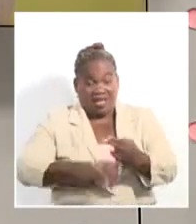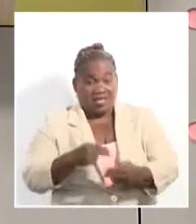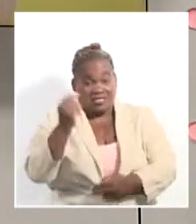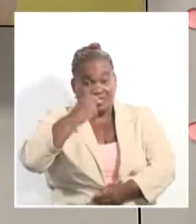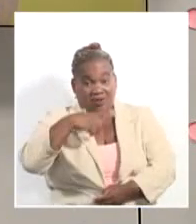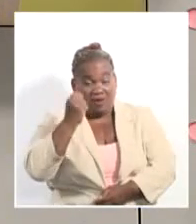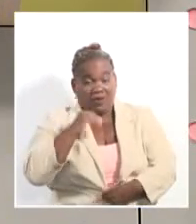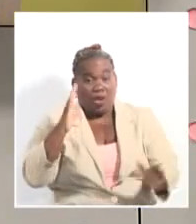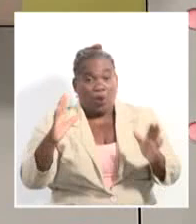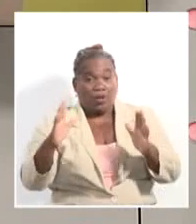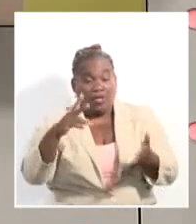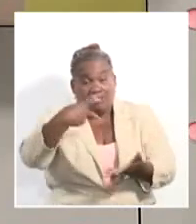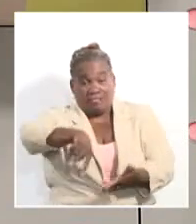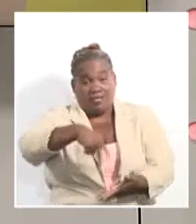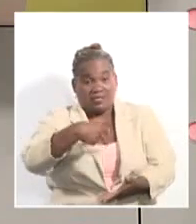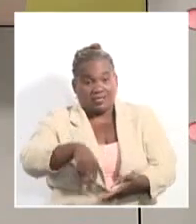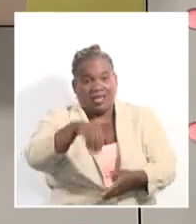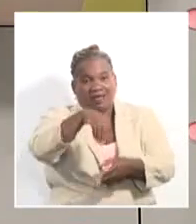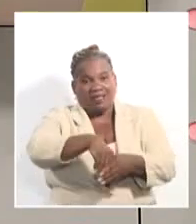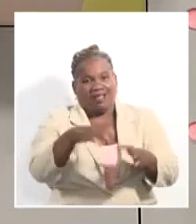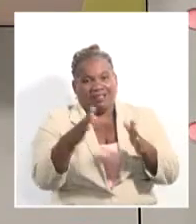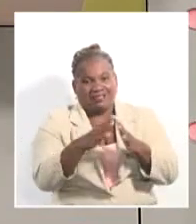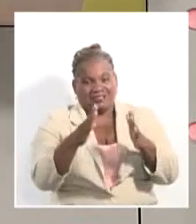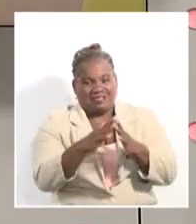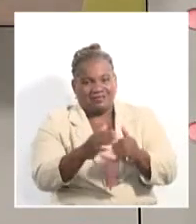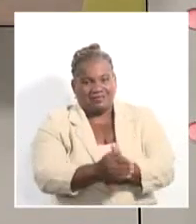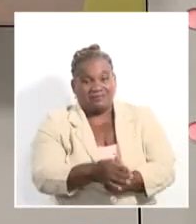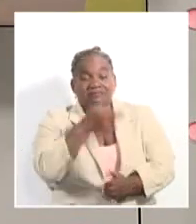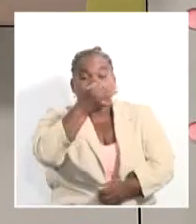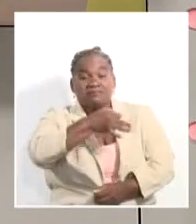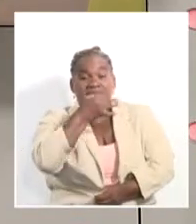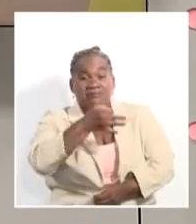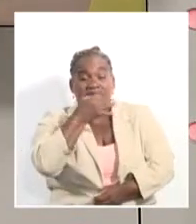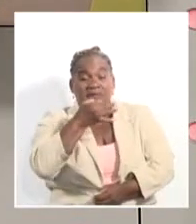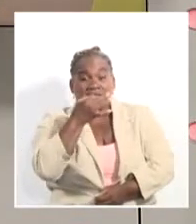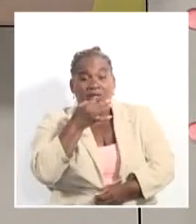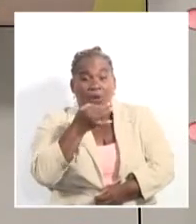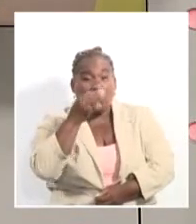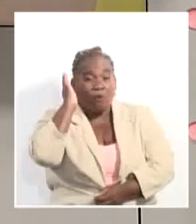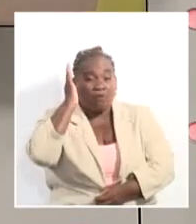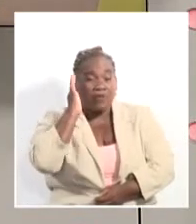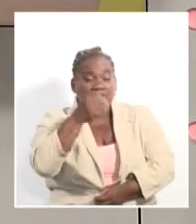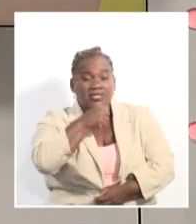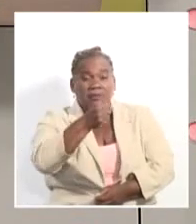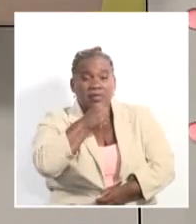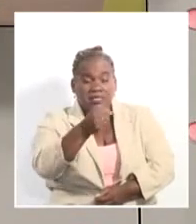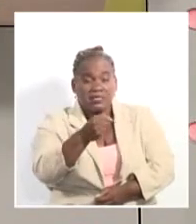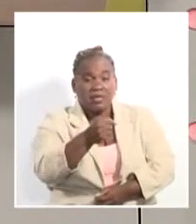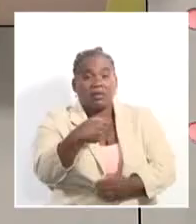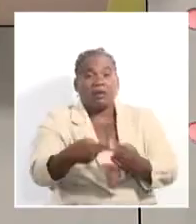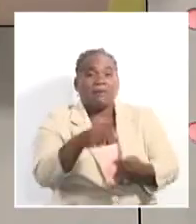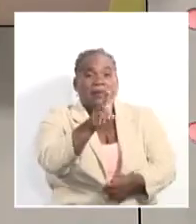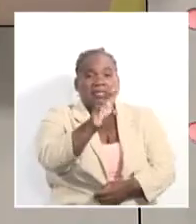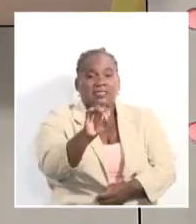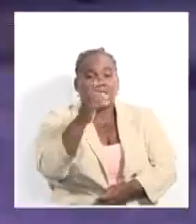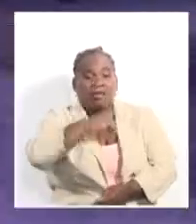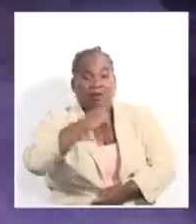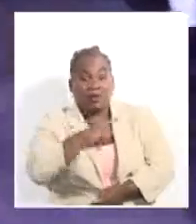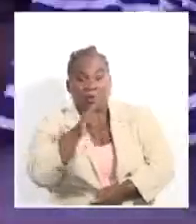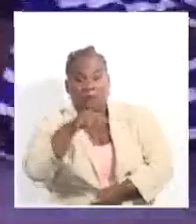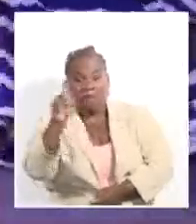jornada Danzar en Casa. Según se informó en conferencia de prensa, la cita se desarrollará del 27 de abril al 1 de mayo.